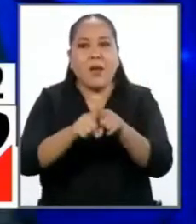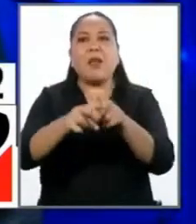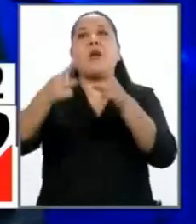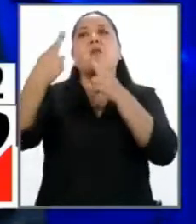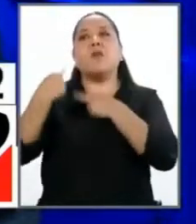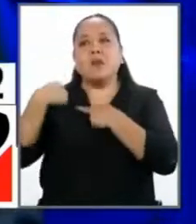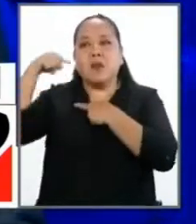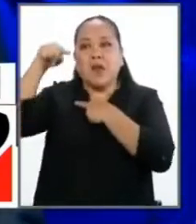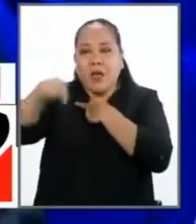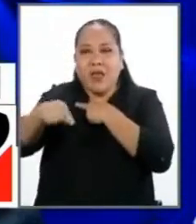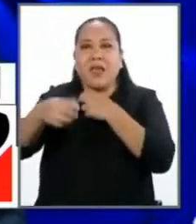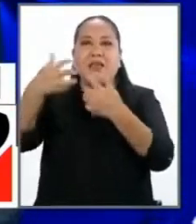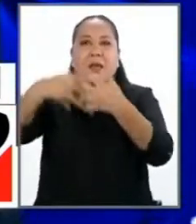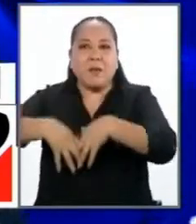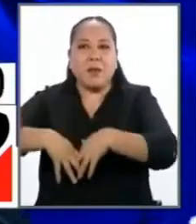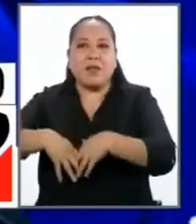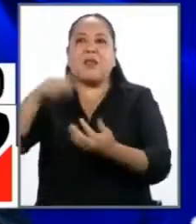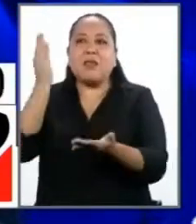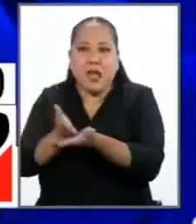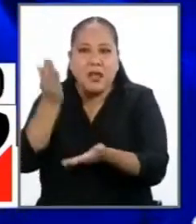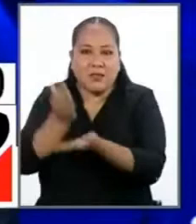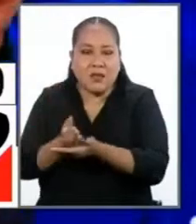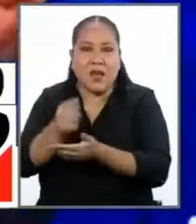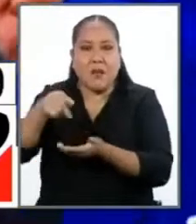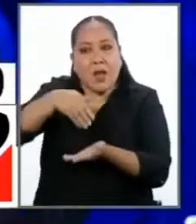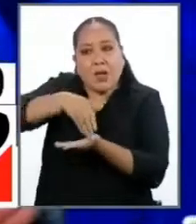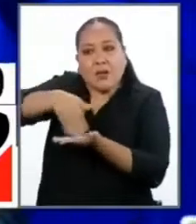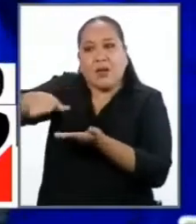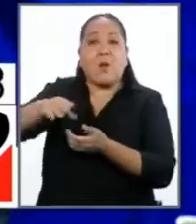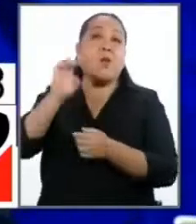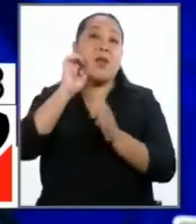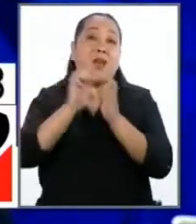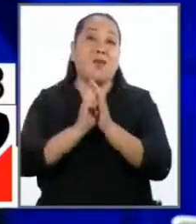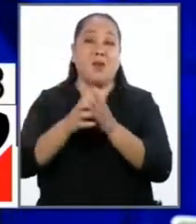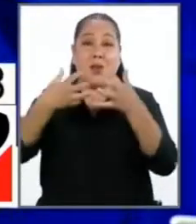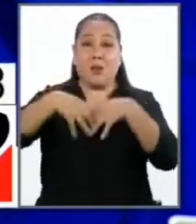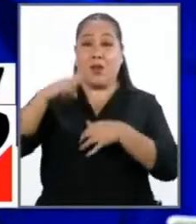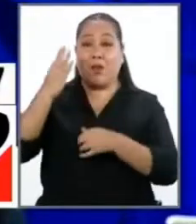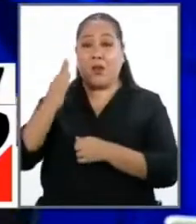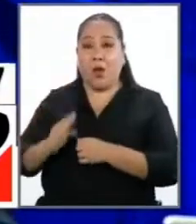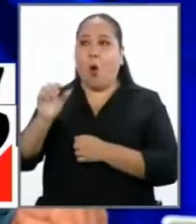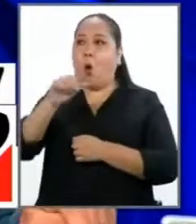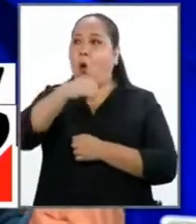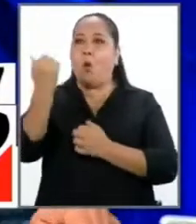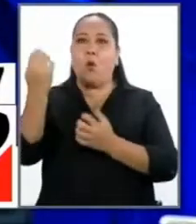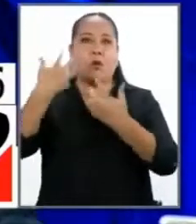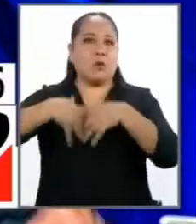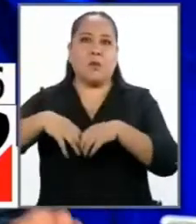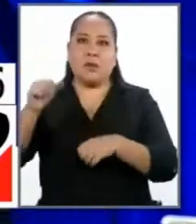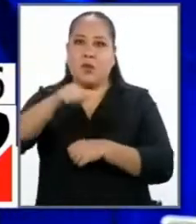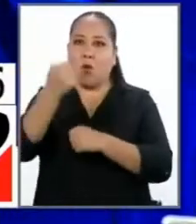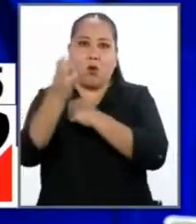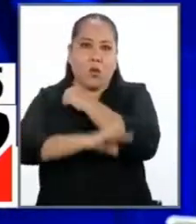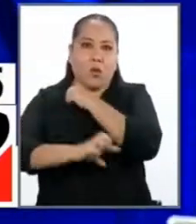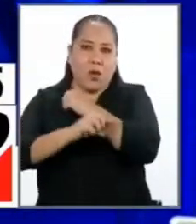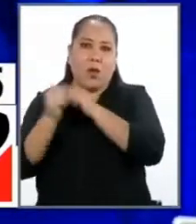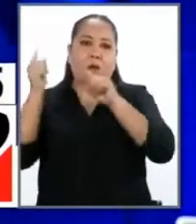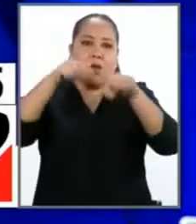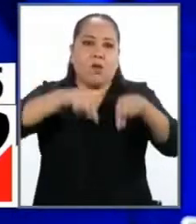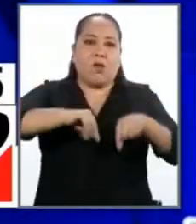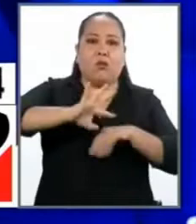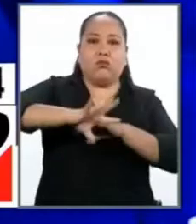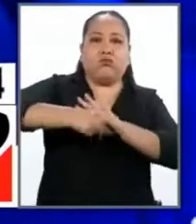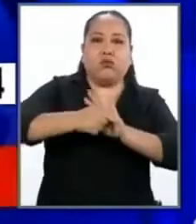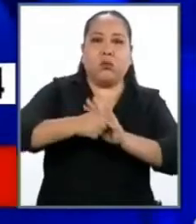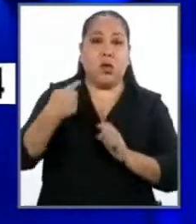penal de esa empresa para que esa empresa salga expulsada, como los de Odebrecht y otras empresas extranjeras que vinieron a cometer delitos en el Perú. Y que